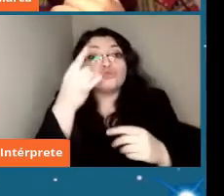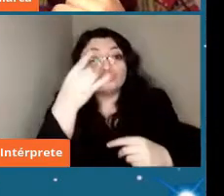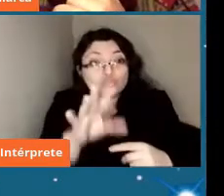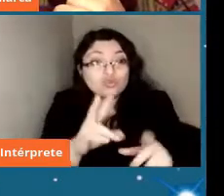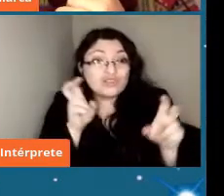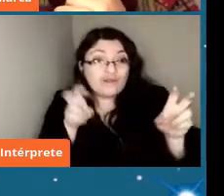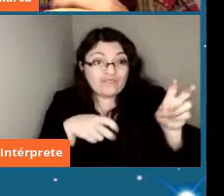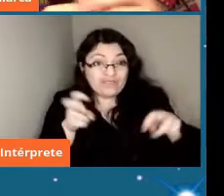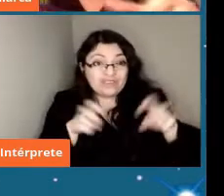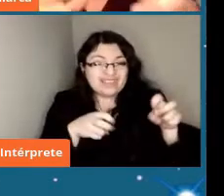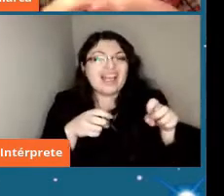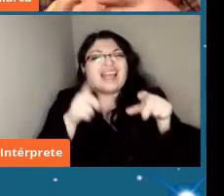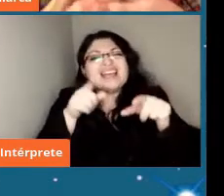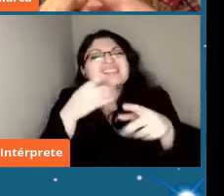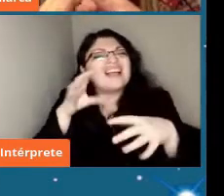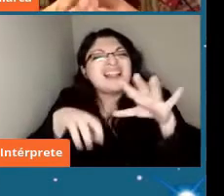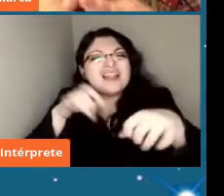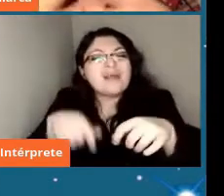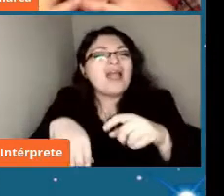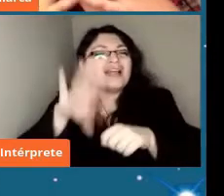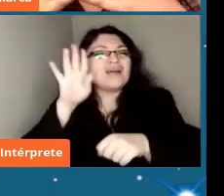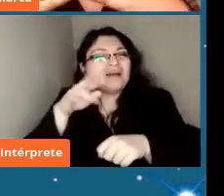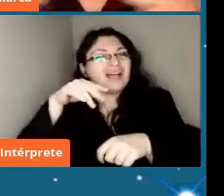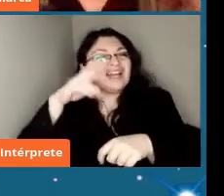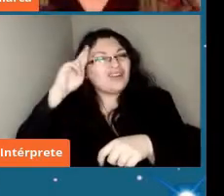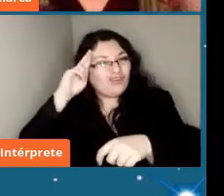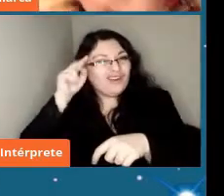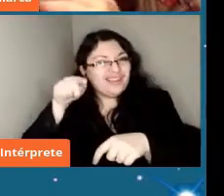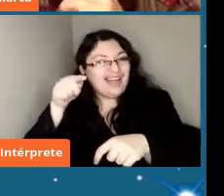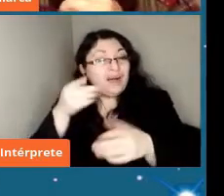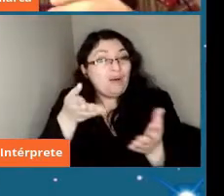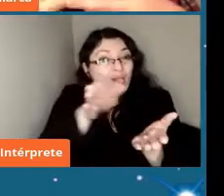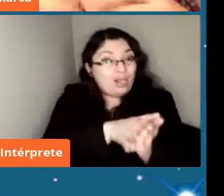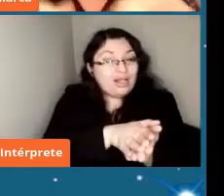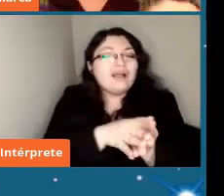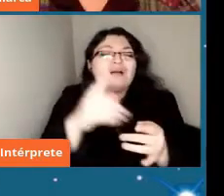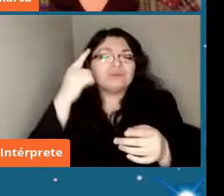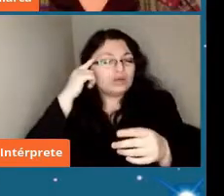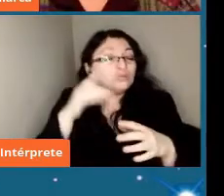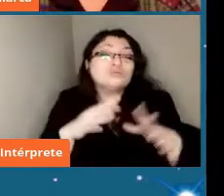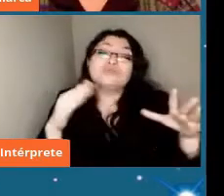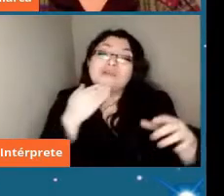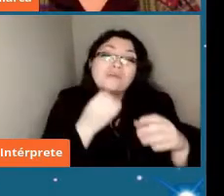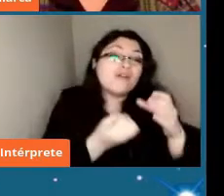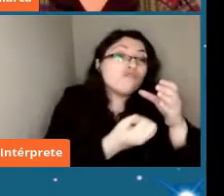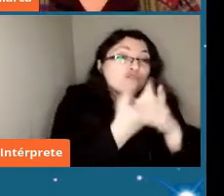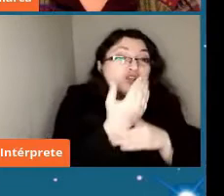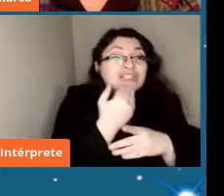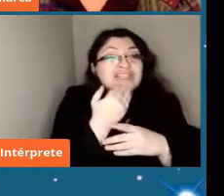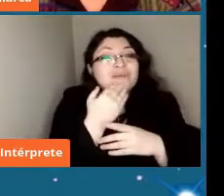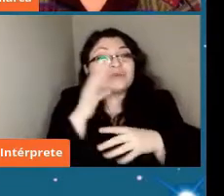el animal más emblemático sino que también un montón de flora y fauna de todo el planeta